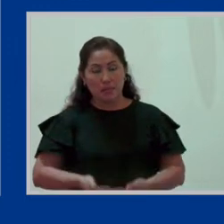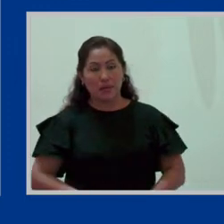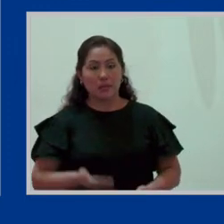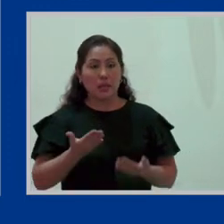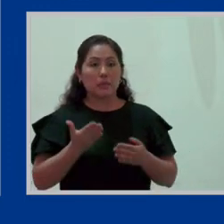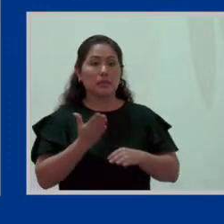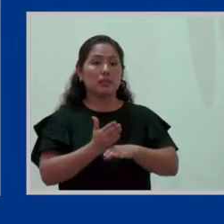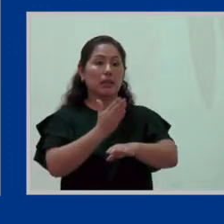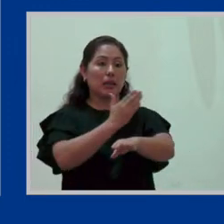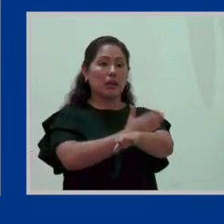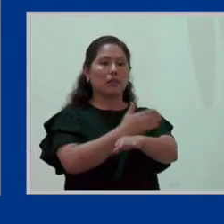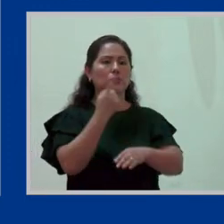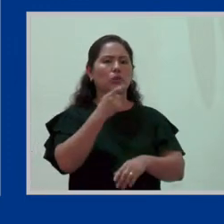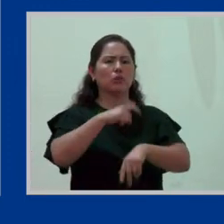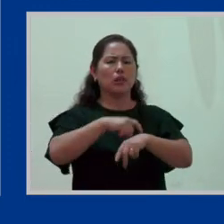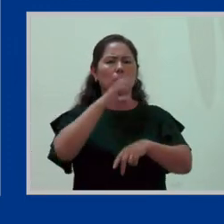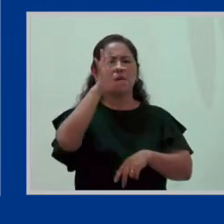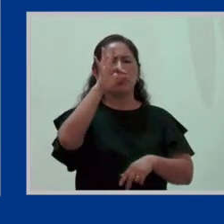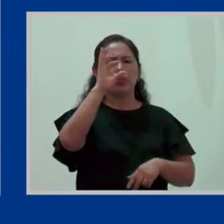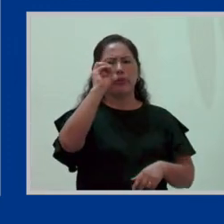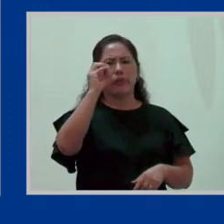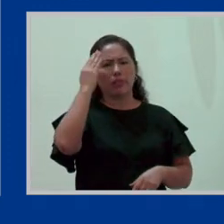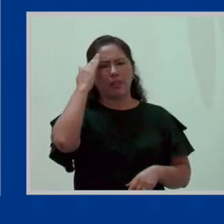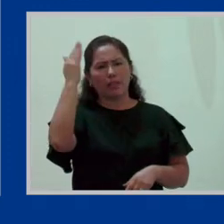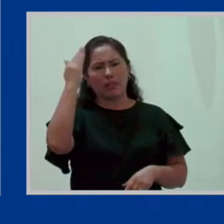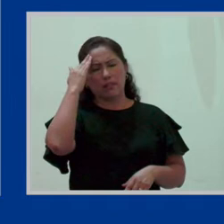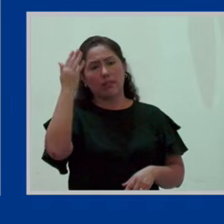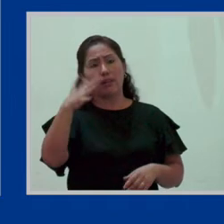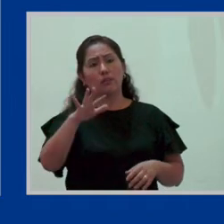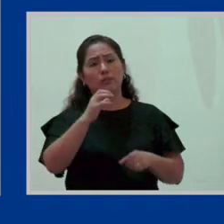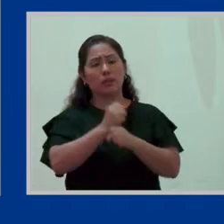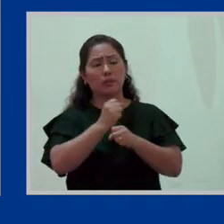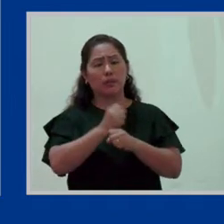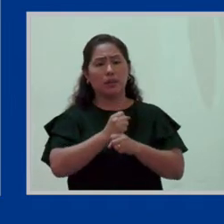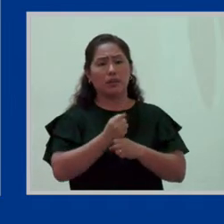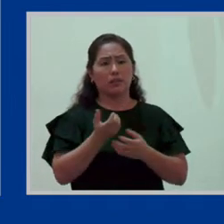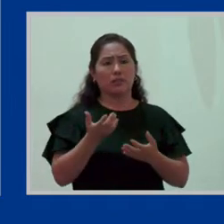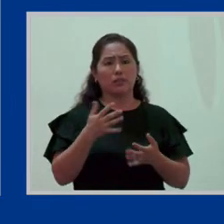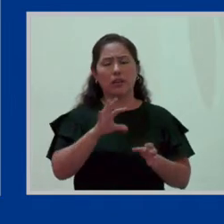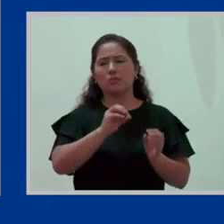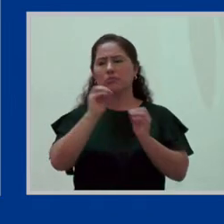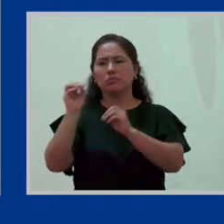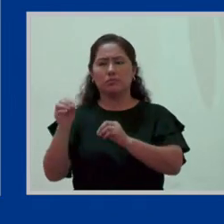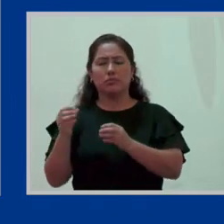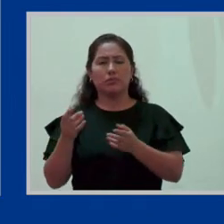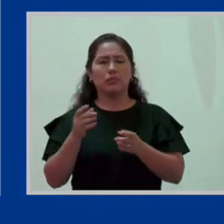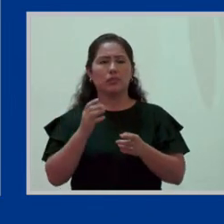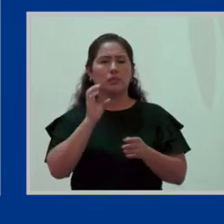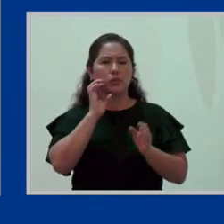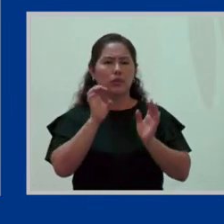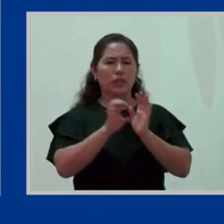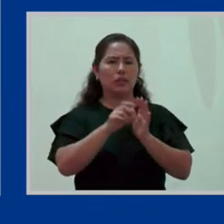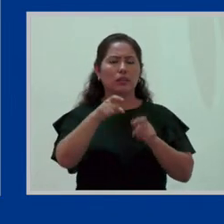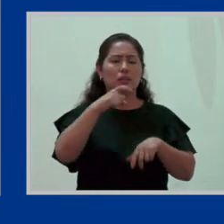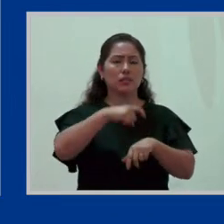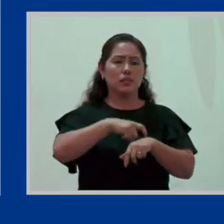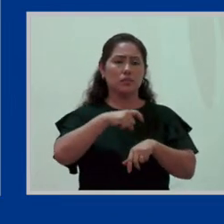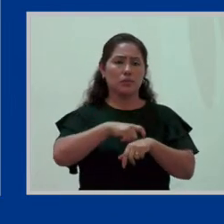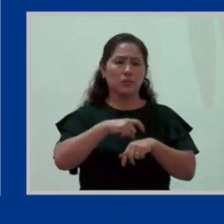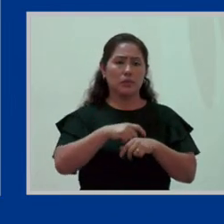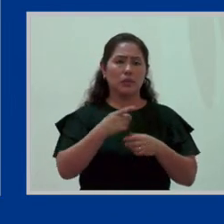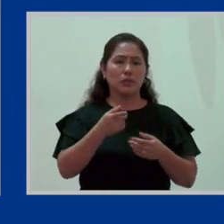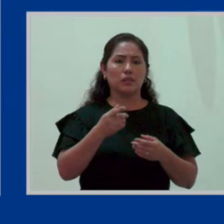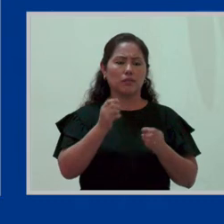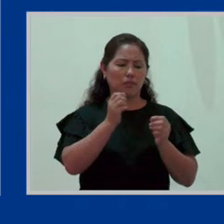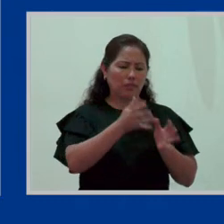si solo tuvieron 90 días y estuvieron en un trabajo formal y dependiente, por ejemplo, que en ese momento de